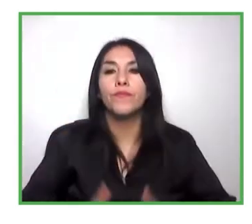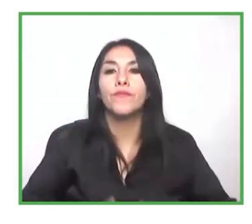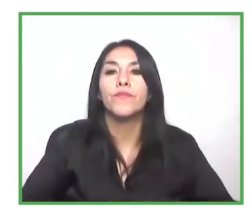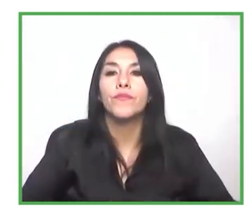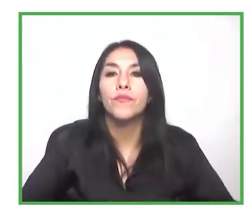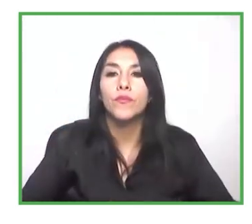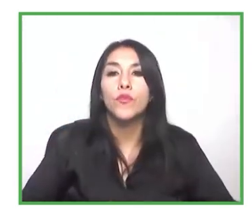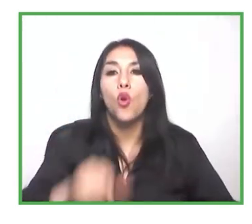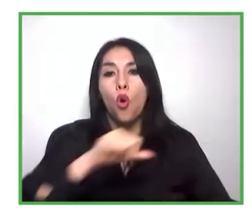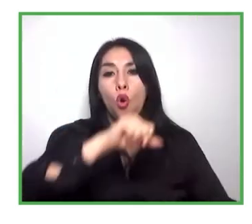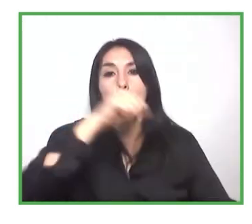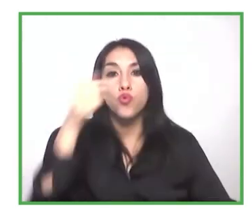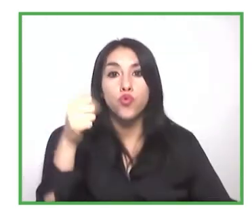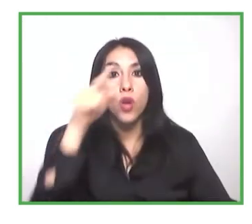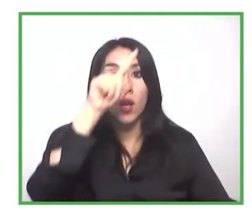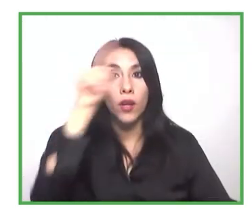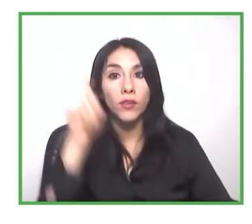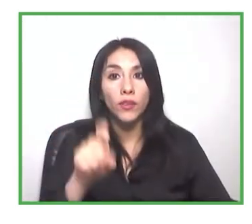Paola.